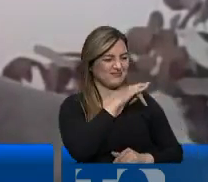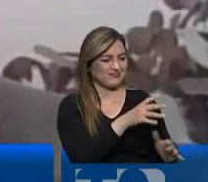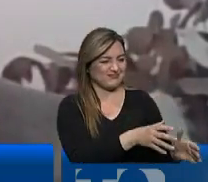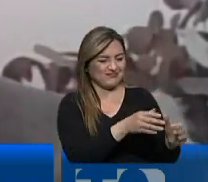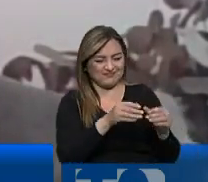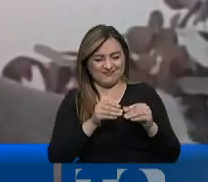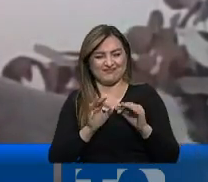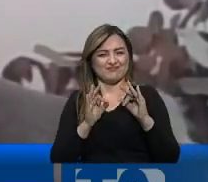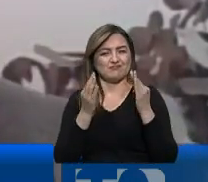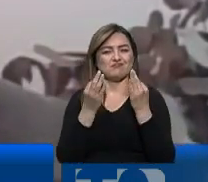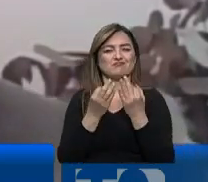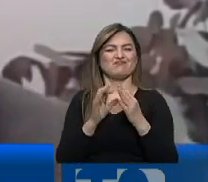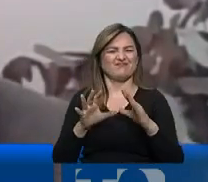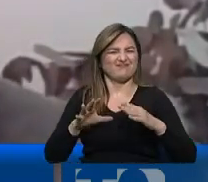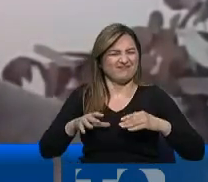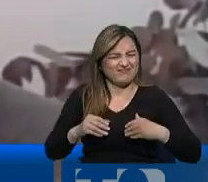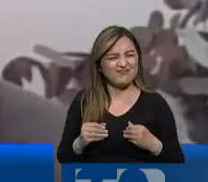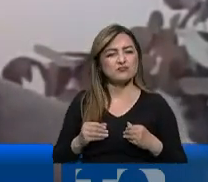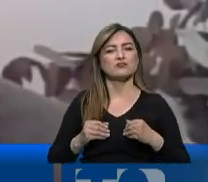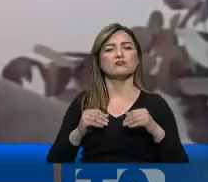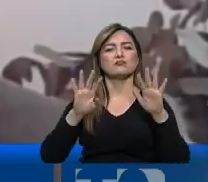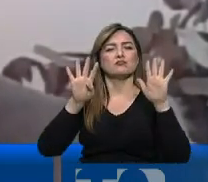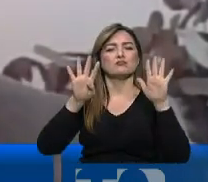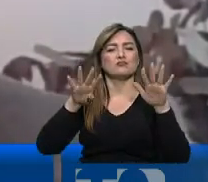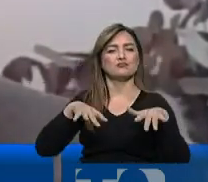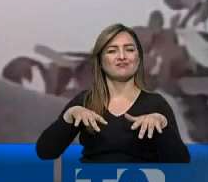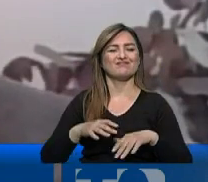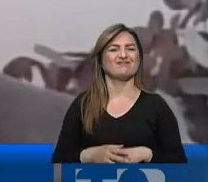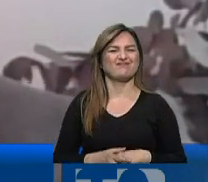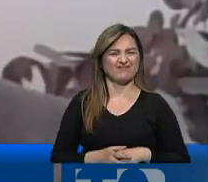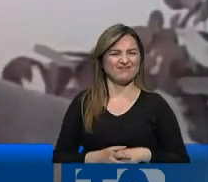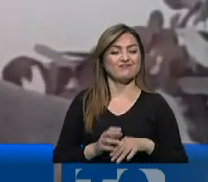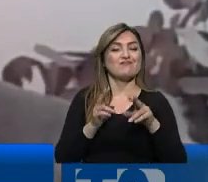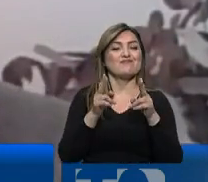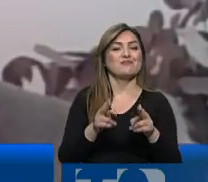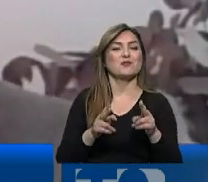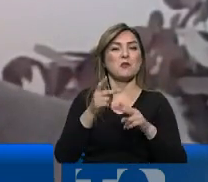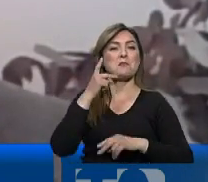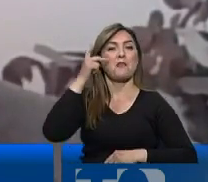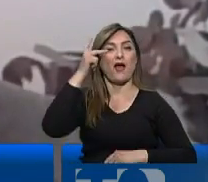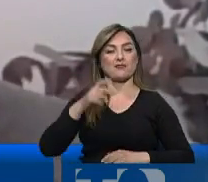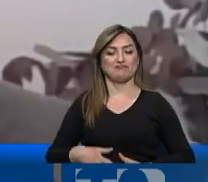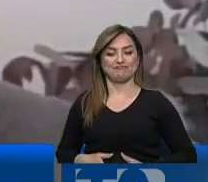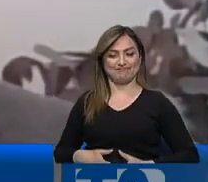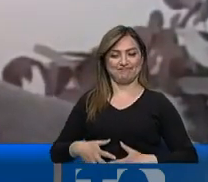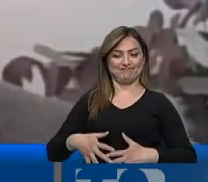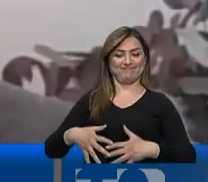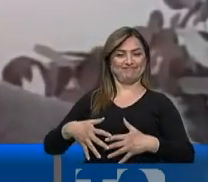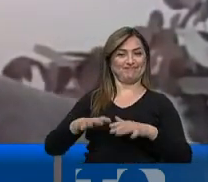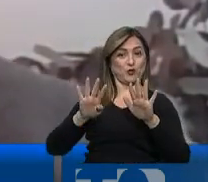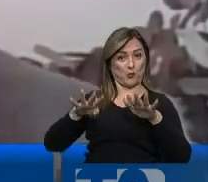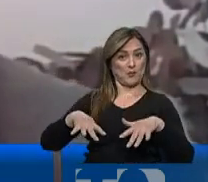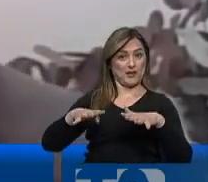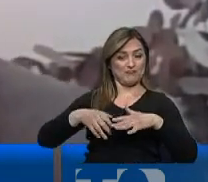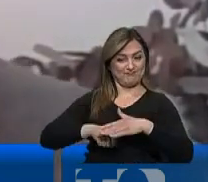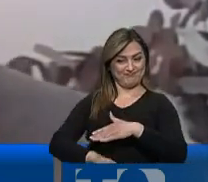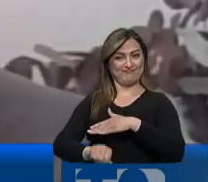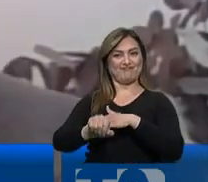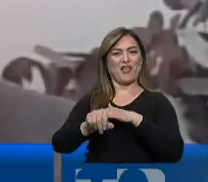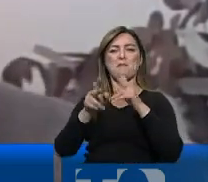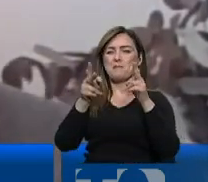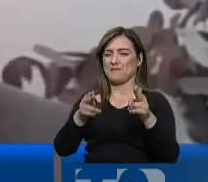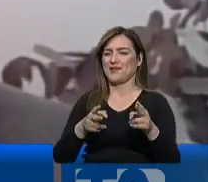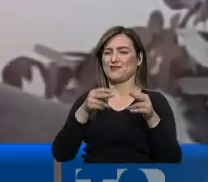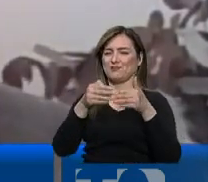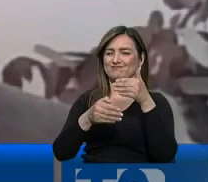es la misma temporalidad que hoy en día tenemos como padres en gestación natural para aprender